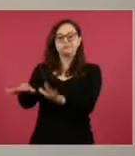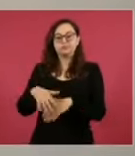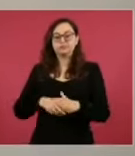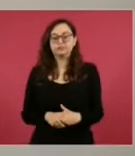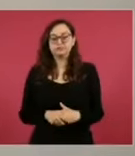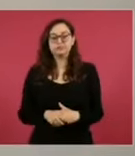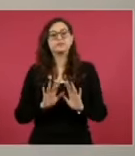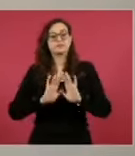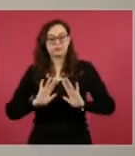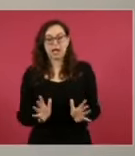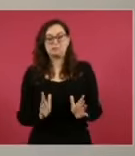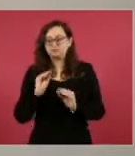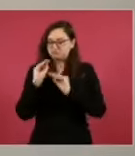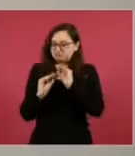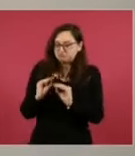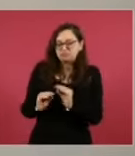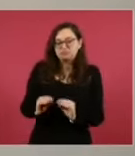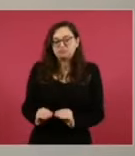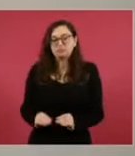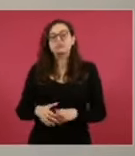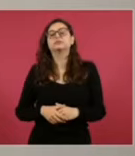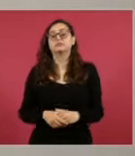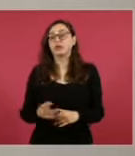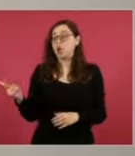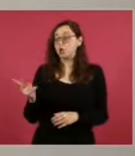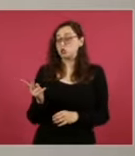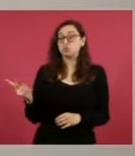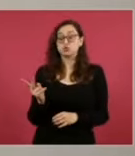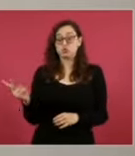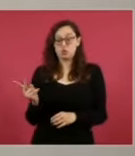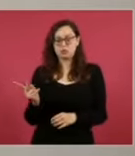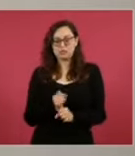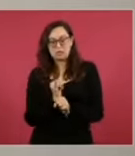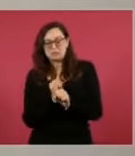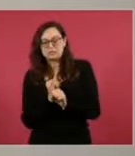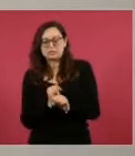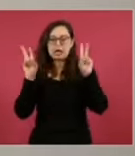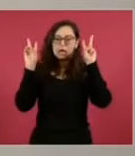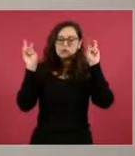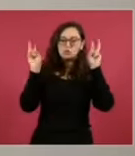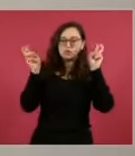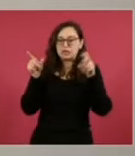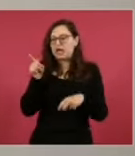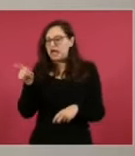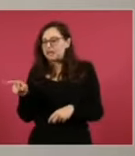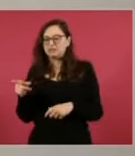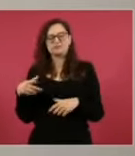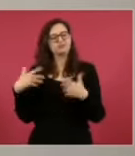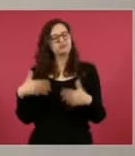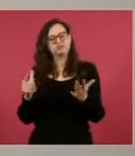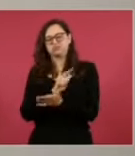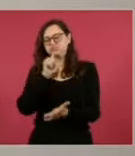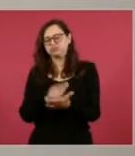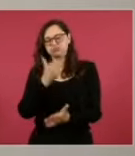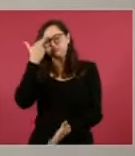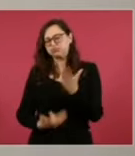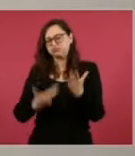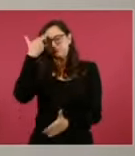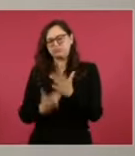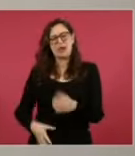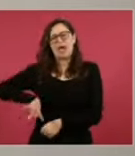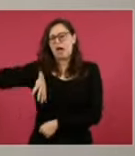Para lograr lo anterior, los que se hicieron responsables de esa investigación cometieron un número incalculable de abusos,